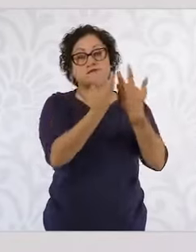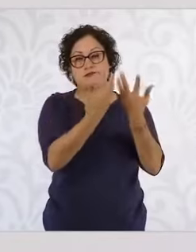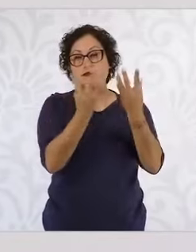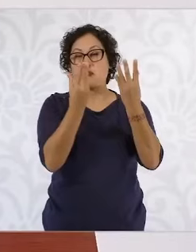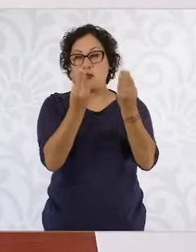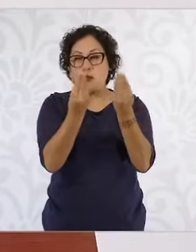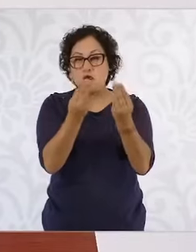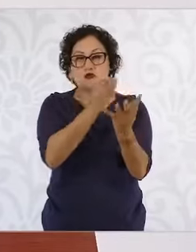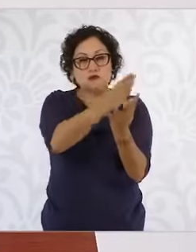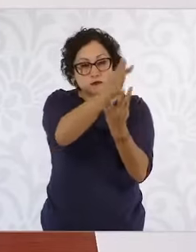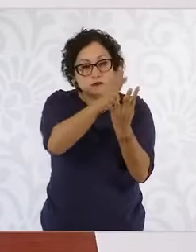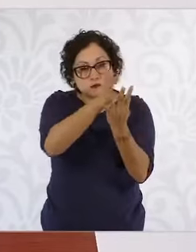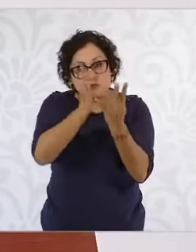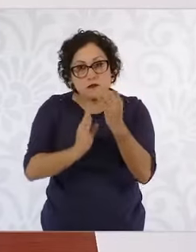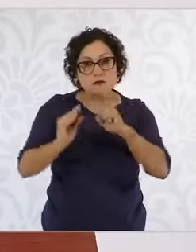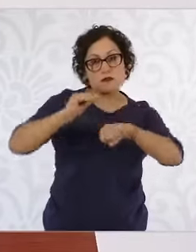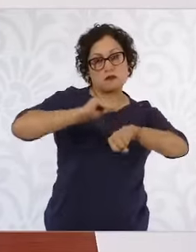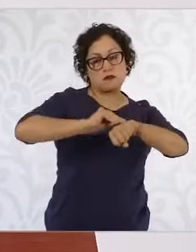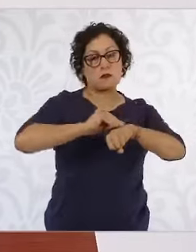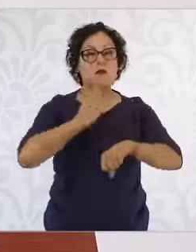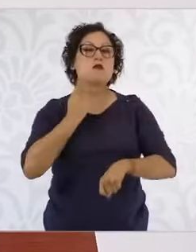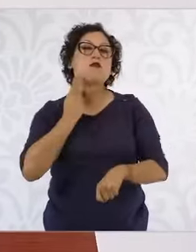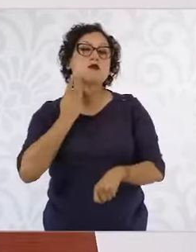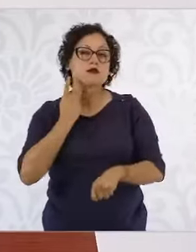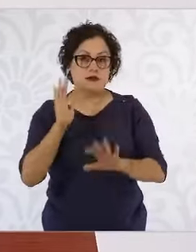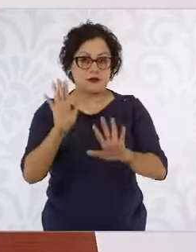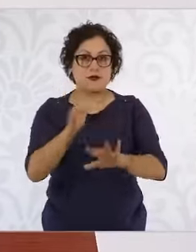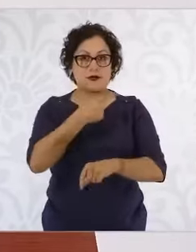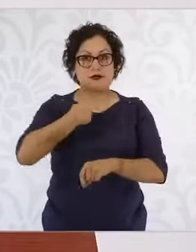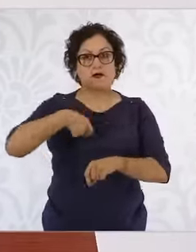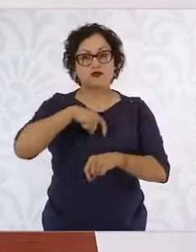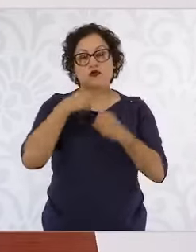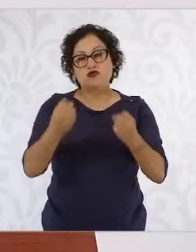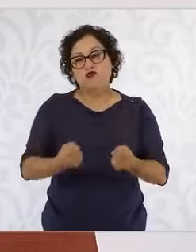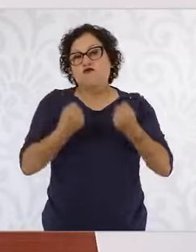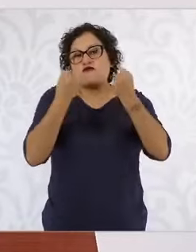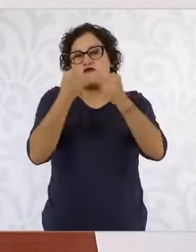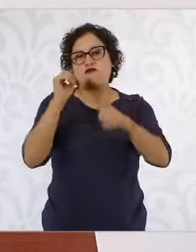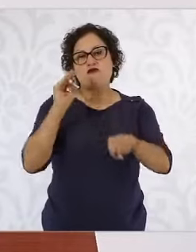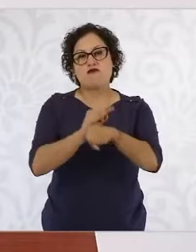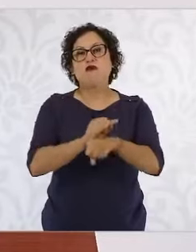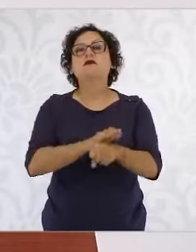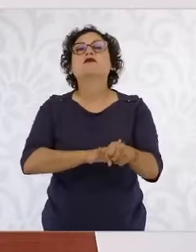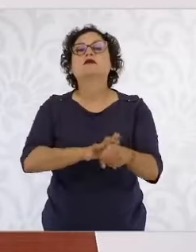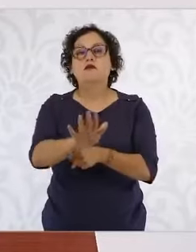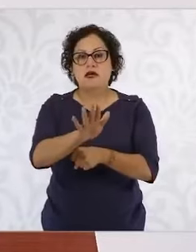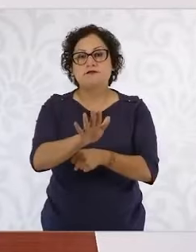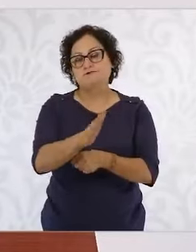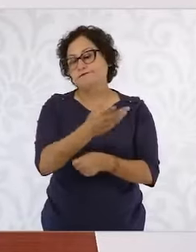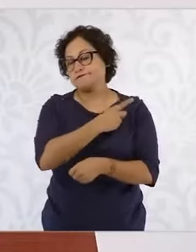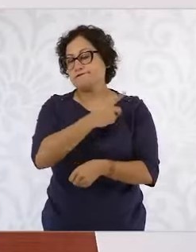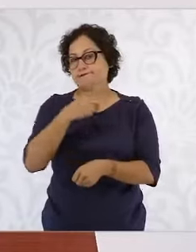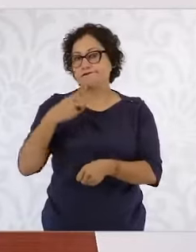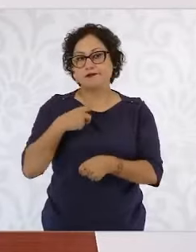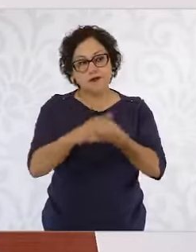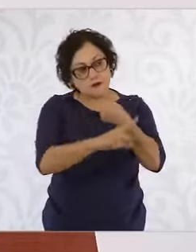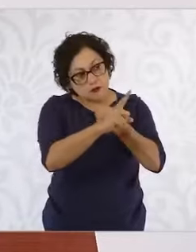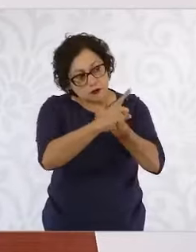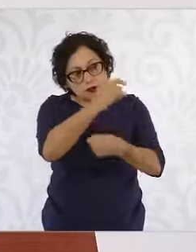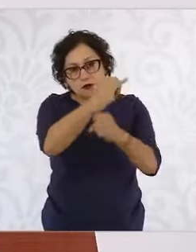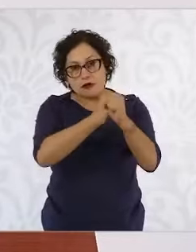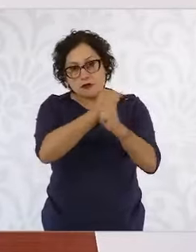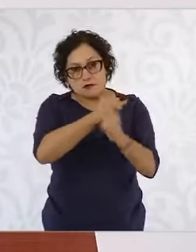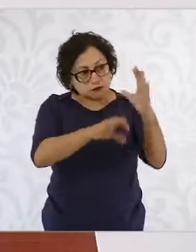fortaleciendo. El más importante es la atención a las causas. Entonces, hay política